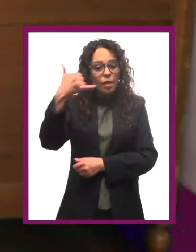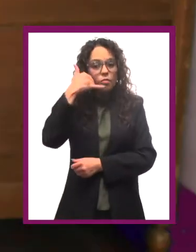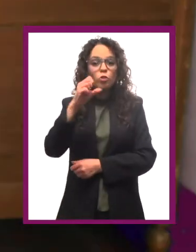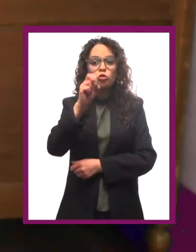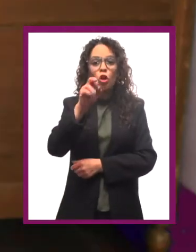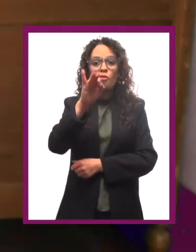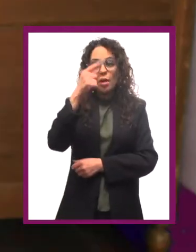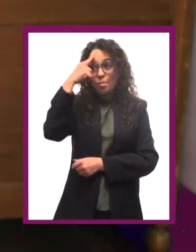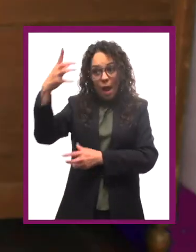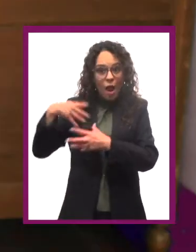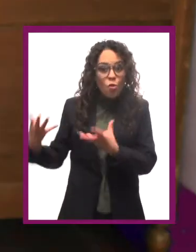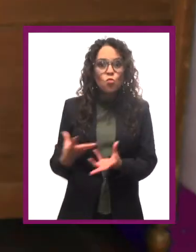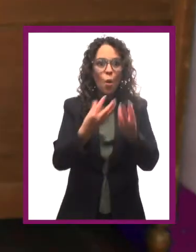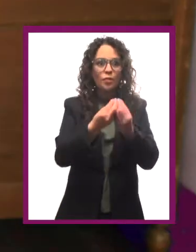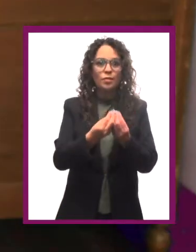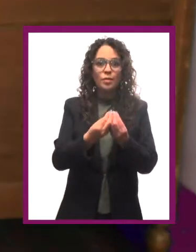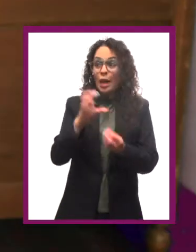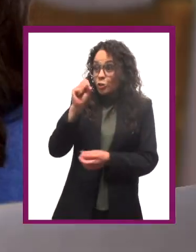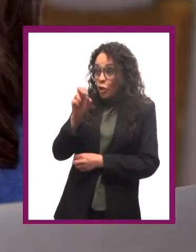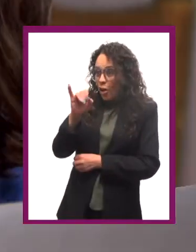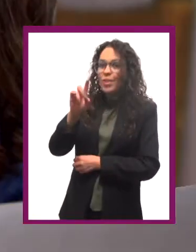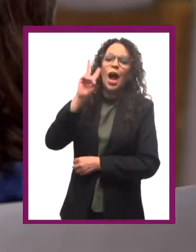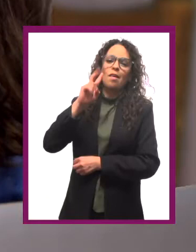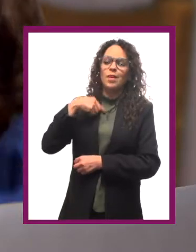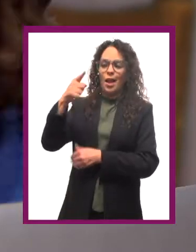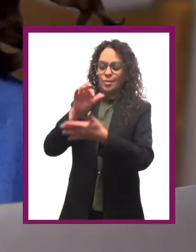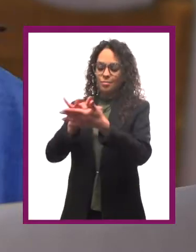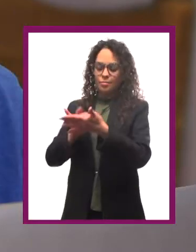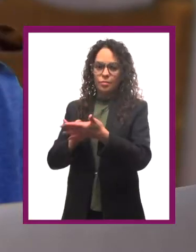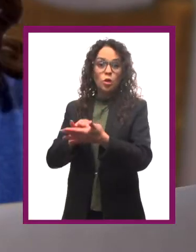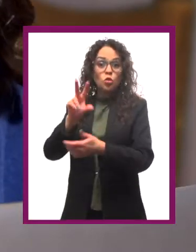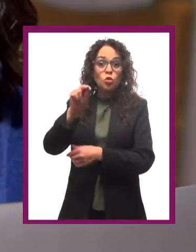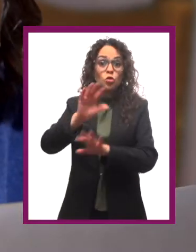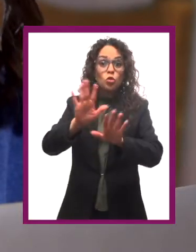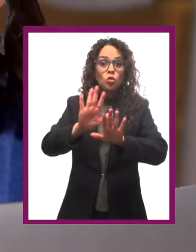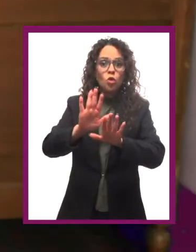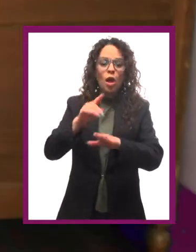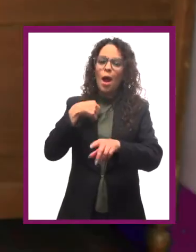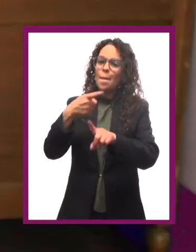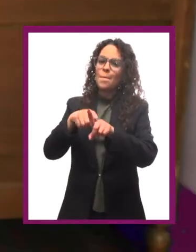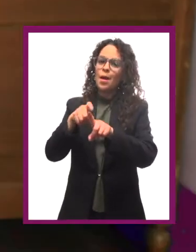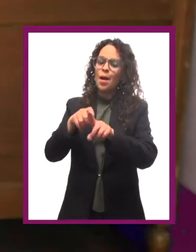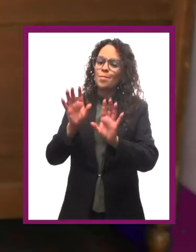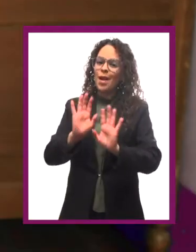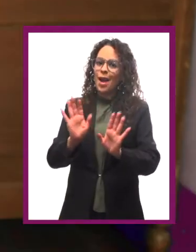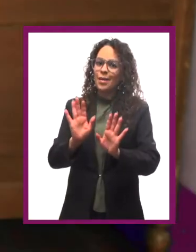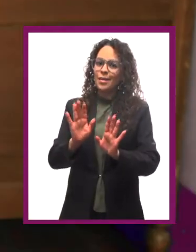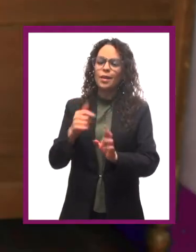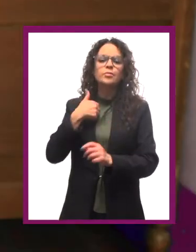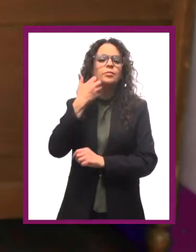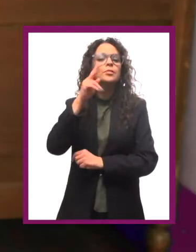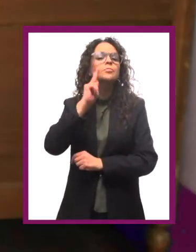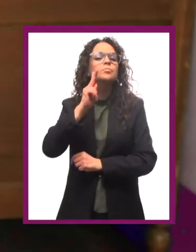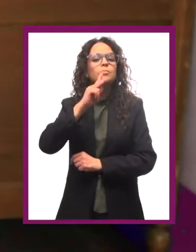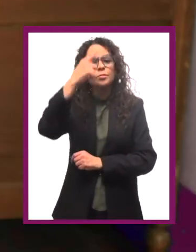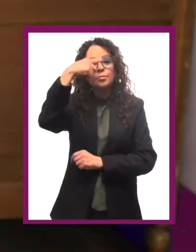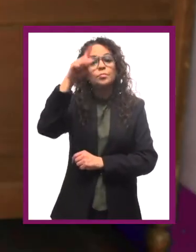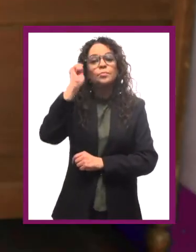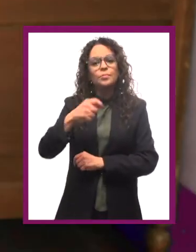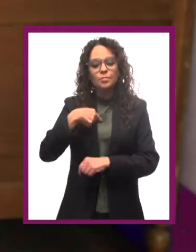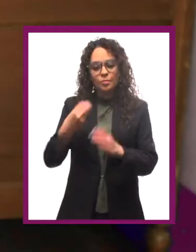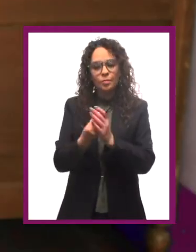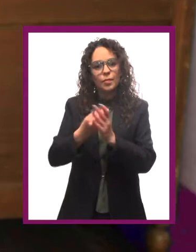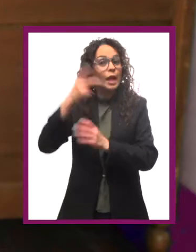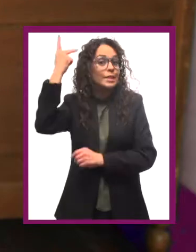Es más, márcale a Sofí y que vaya con nosotros. ¿Sofí? Déjame, le escribo. No, no, no, no, es broma, es broma. Es solamente un